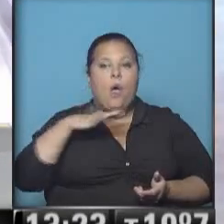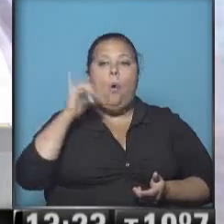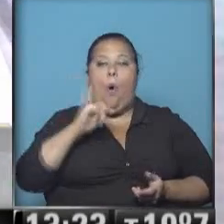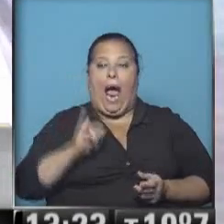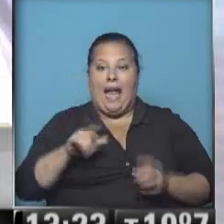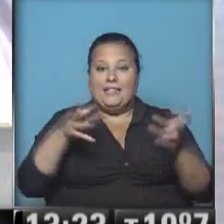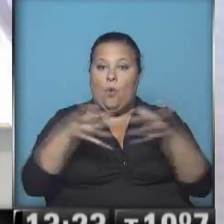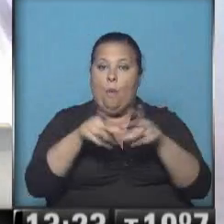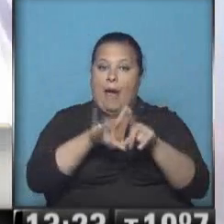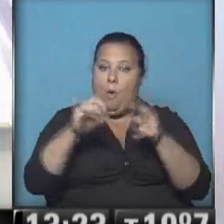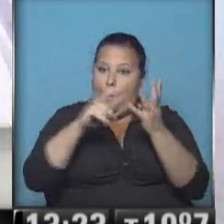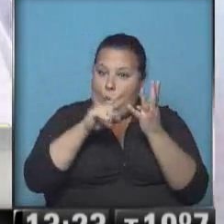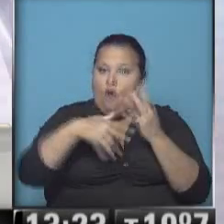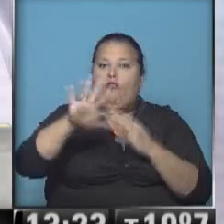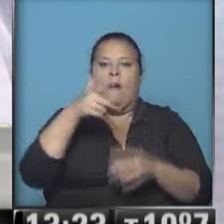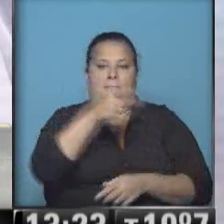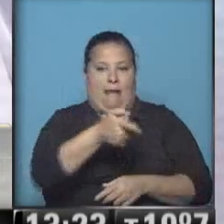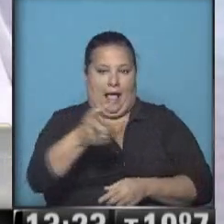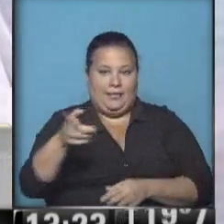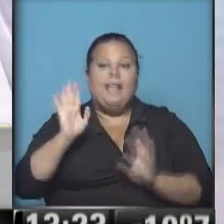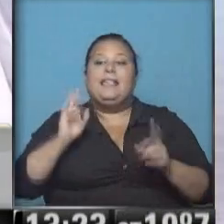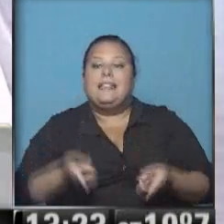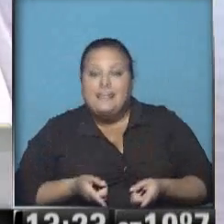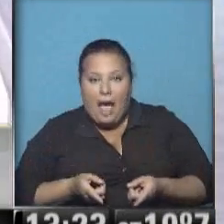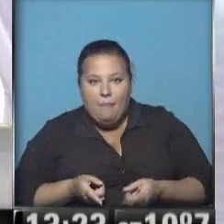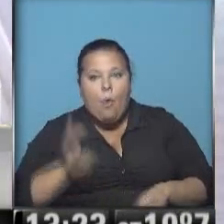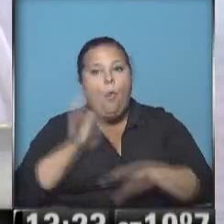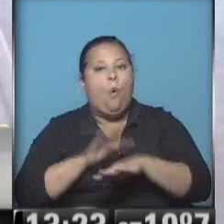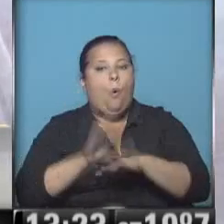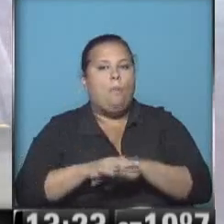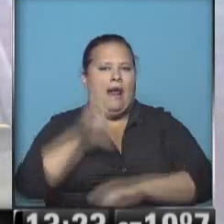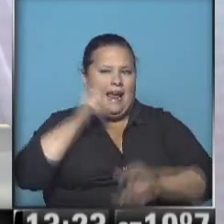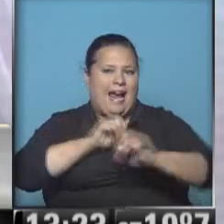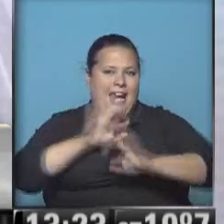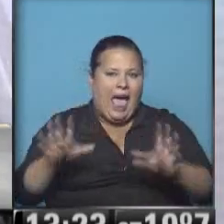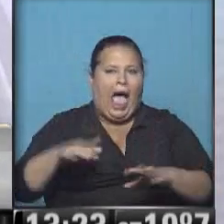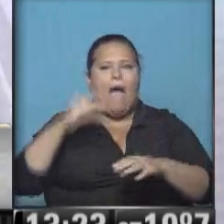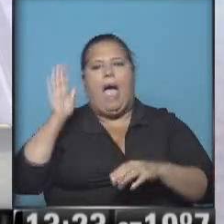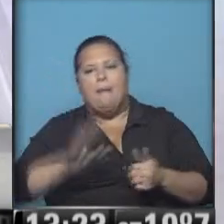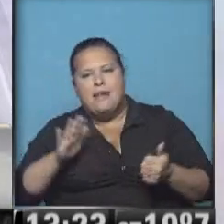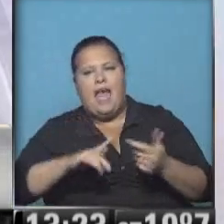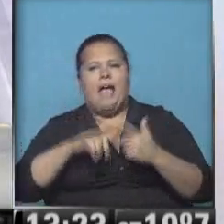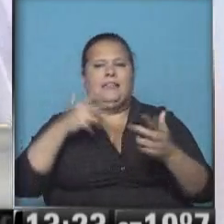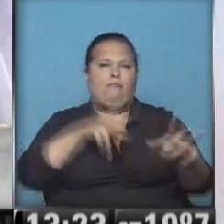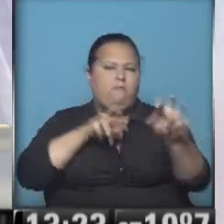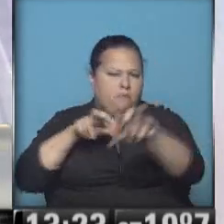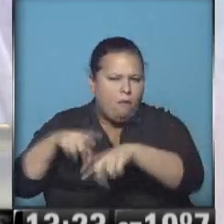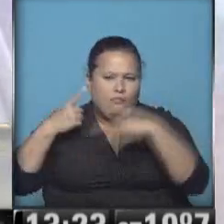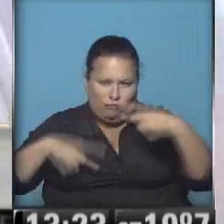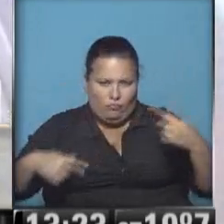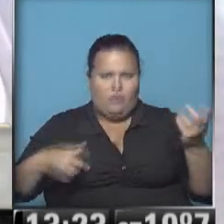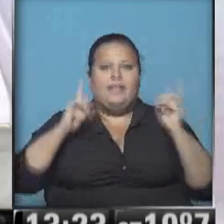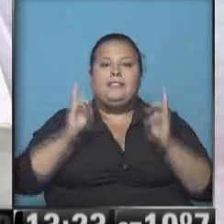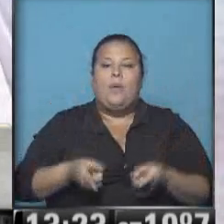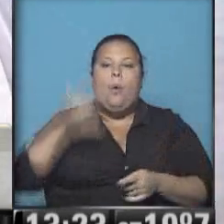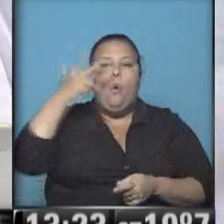hermanos de esta banda, es el autor material, pero además también está acusado de lesiones graves, lesiones leves, amenazas, abuso de armas. Bueno, sigo. Hugo